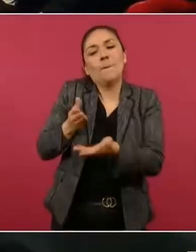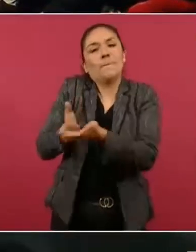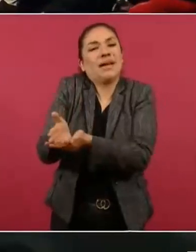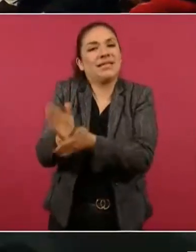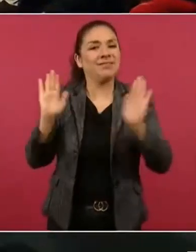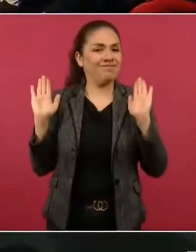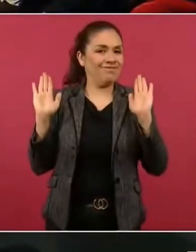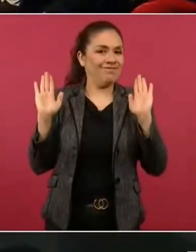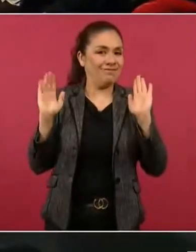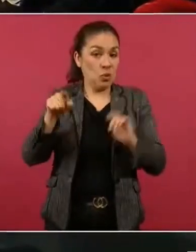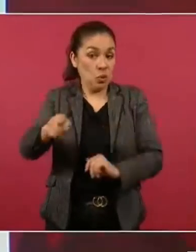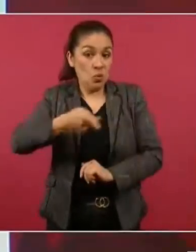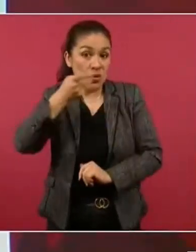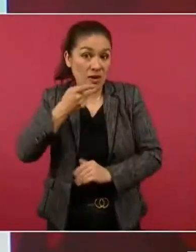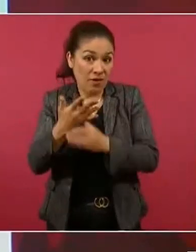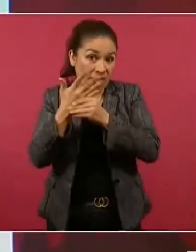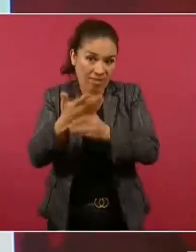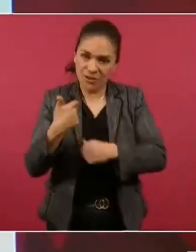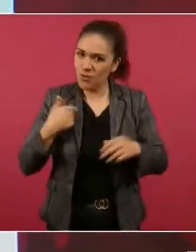Ya lo dijeron ustedes.